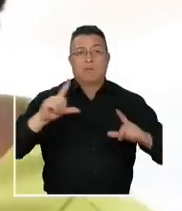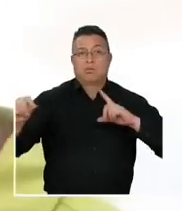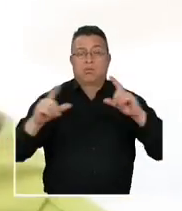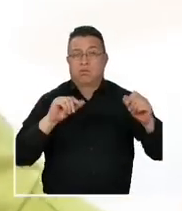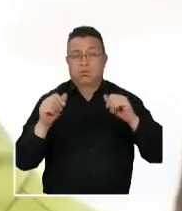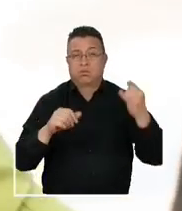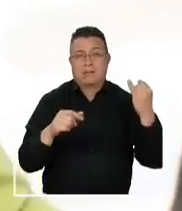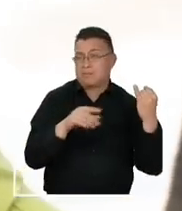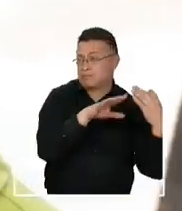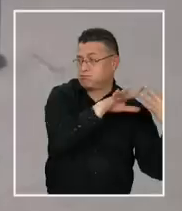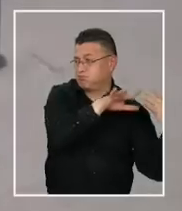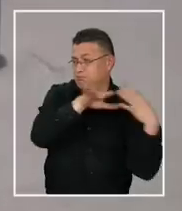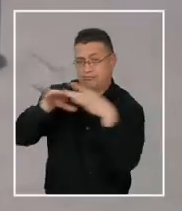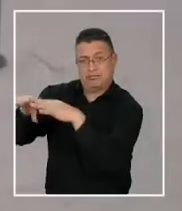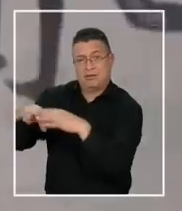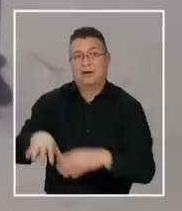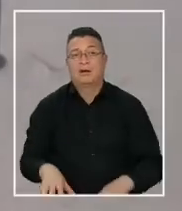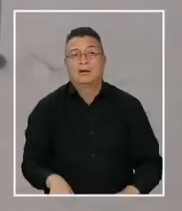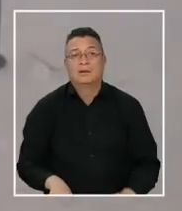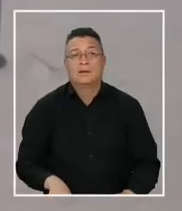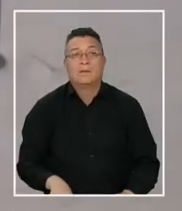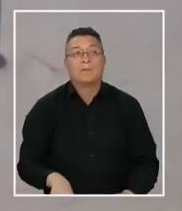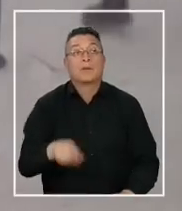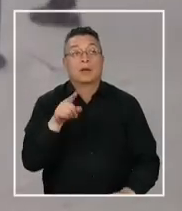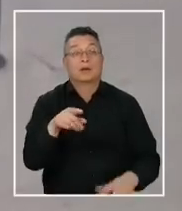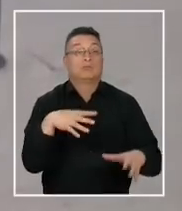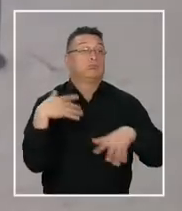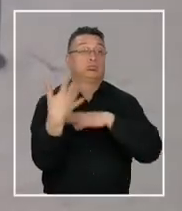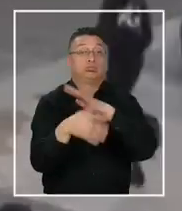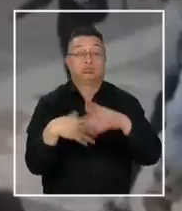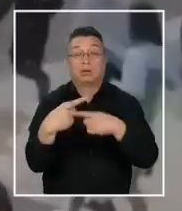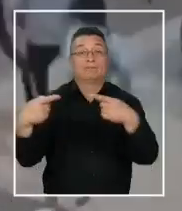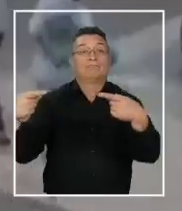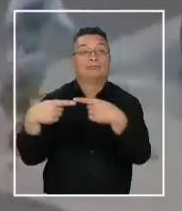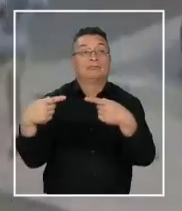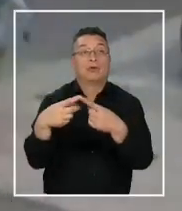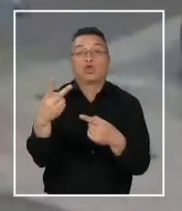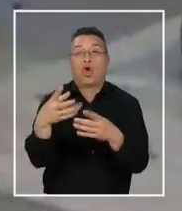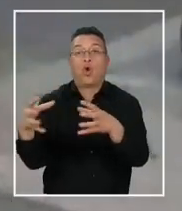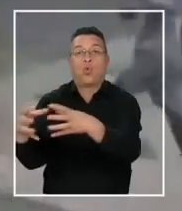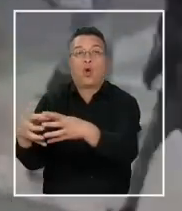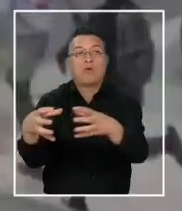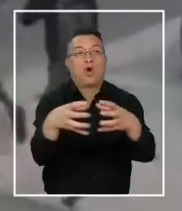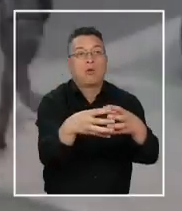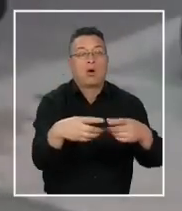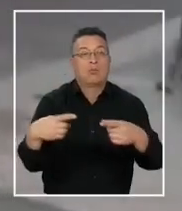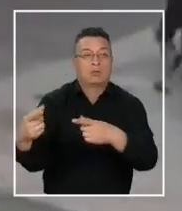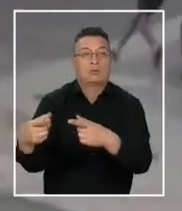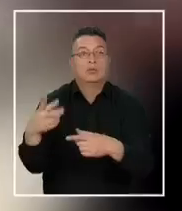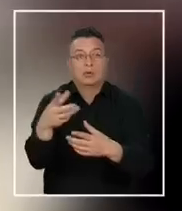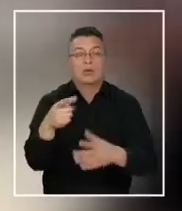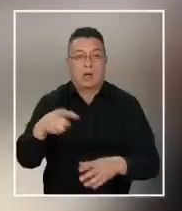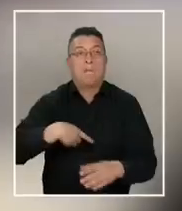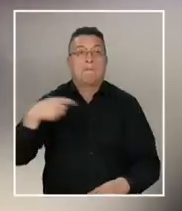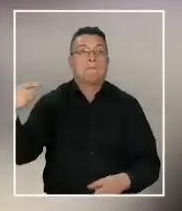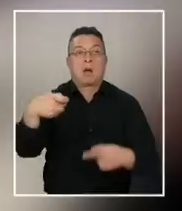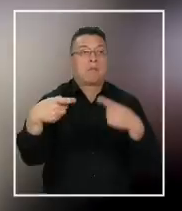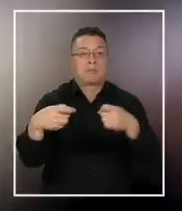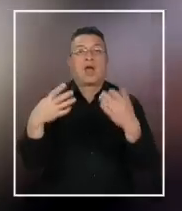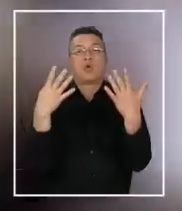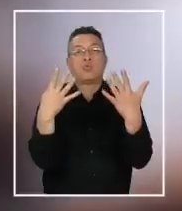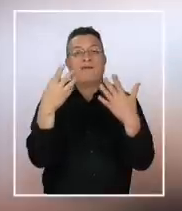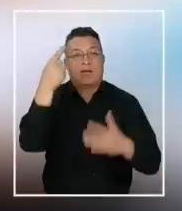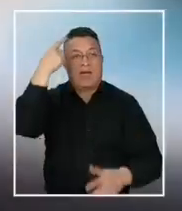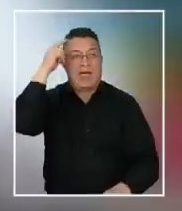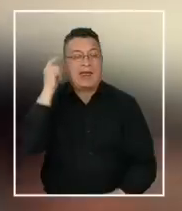de izquierda a derecha. Desesperación que se desató tras una discusión entre dos grupos de personas, que terminó en un ataque armado que dejó nueve